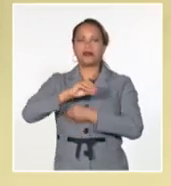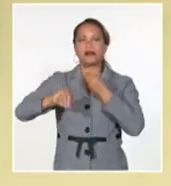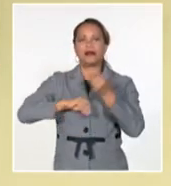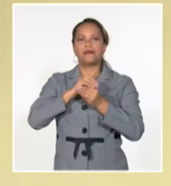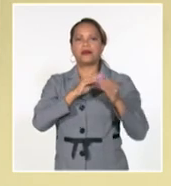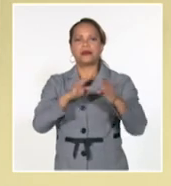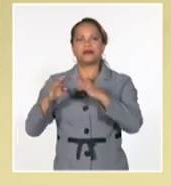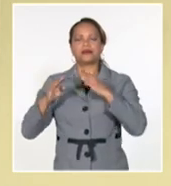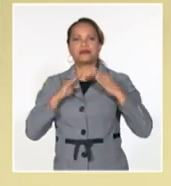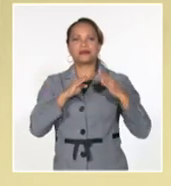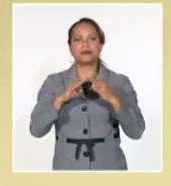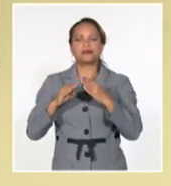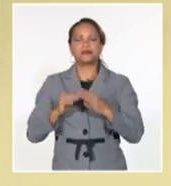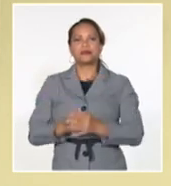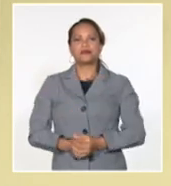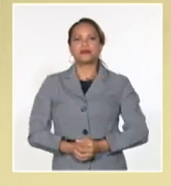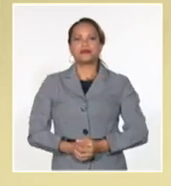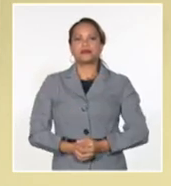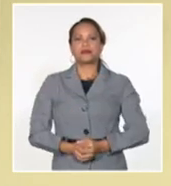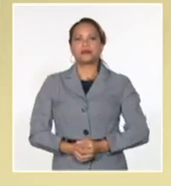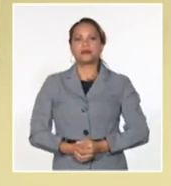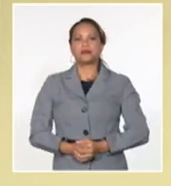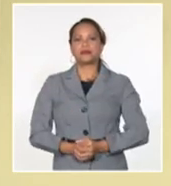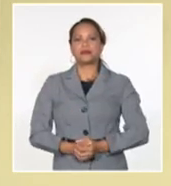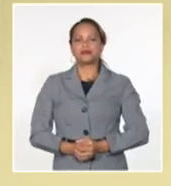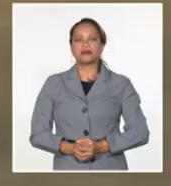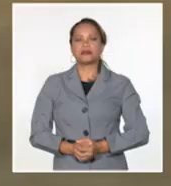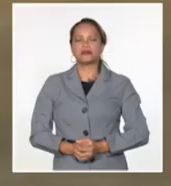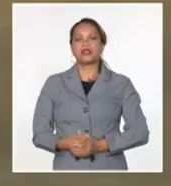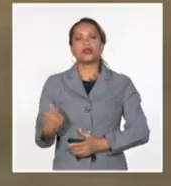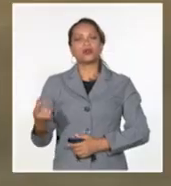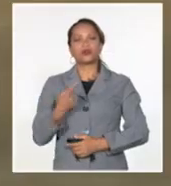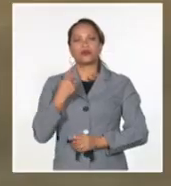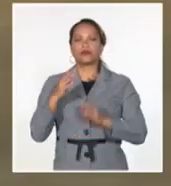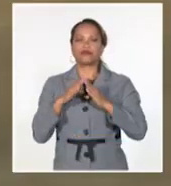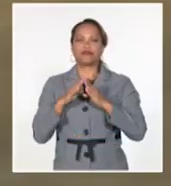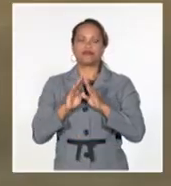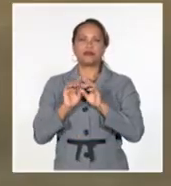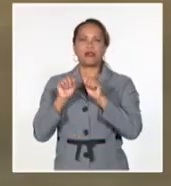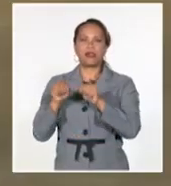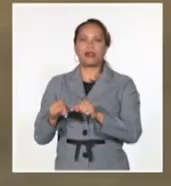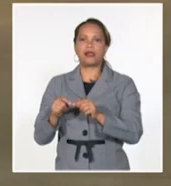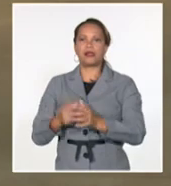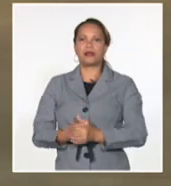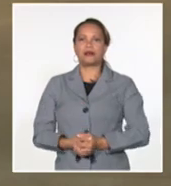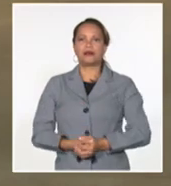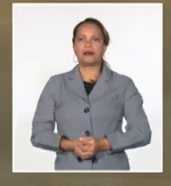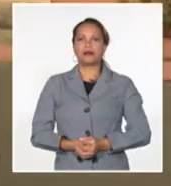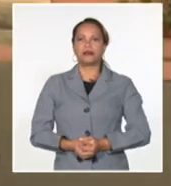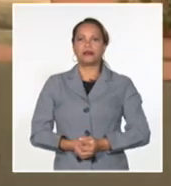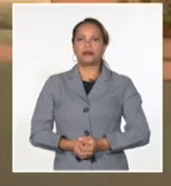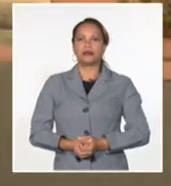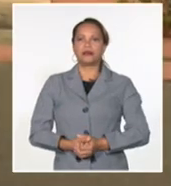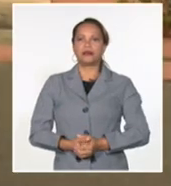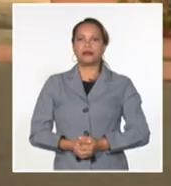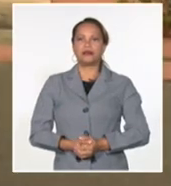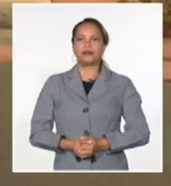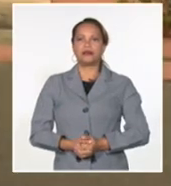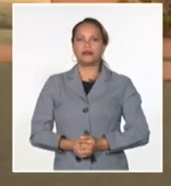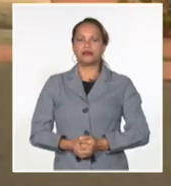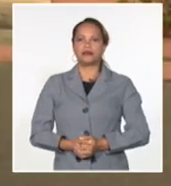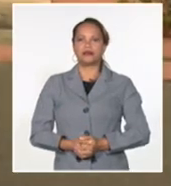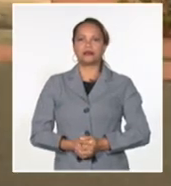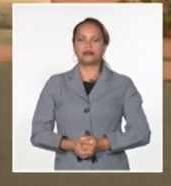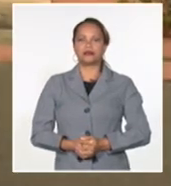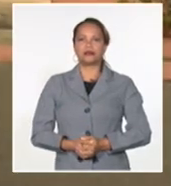espacios que al final es donde vivimos todos. El camarógrafo René Gómez y Manolo Rodríguez Salas, Canal